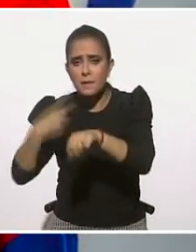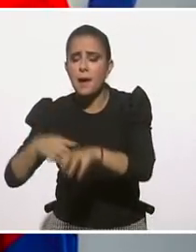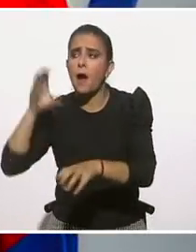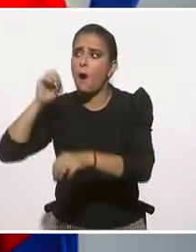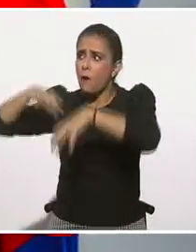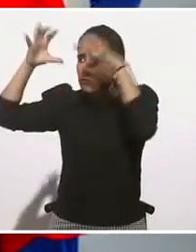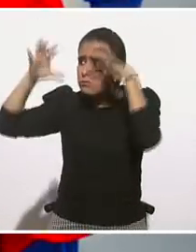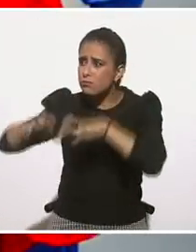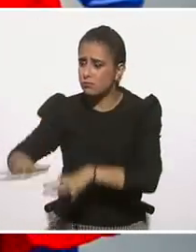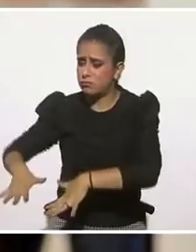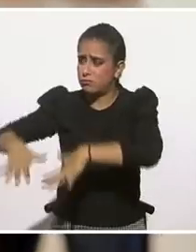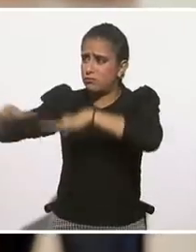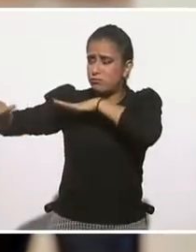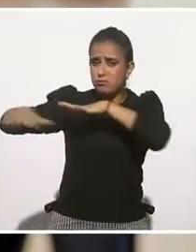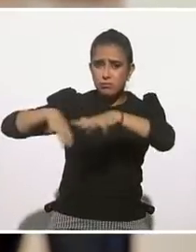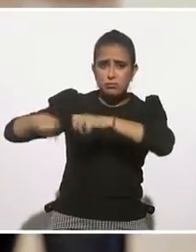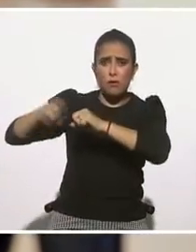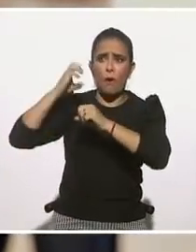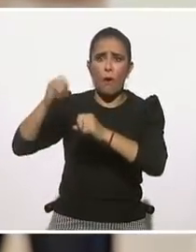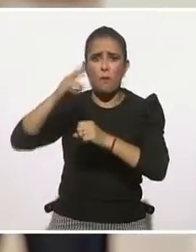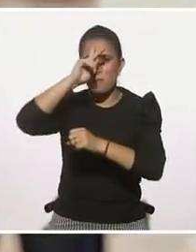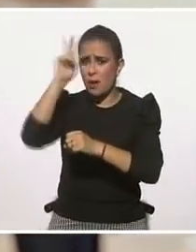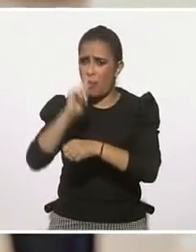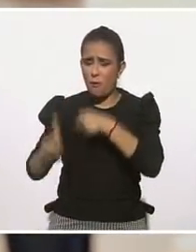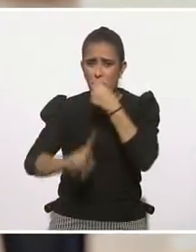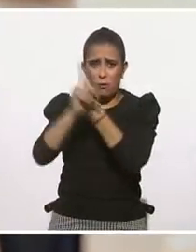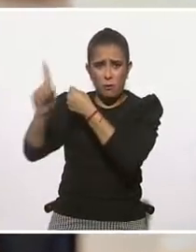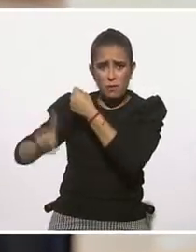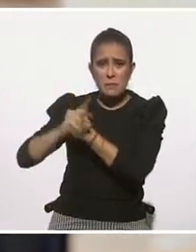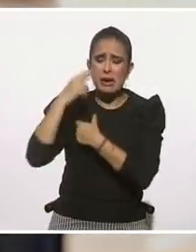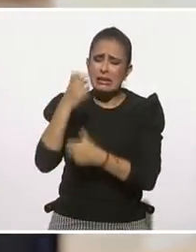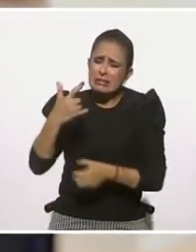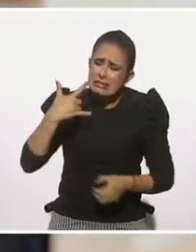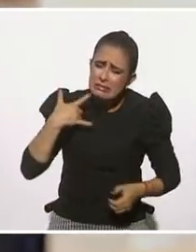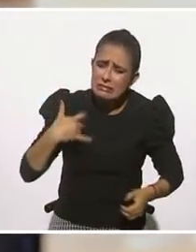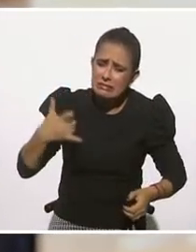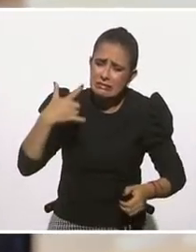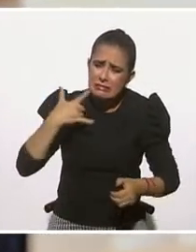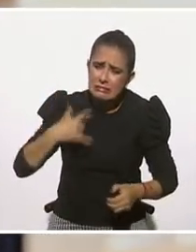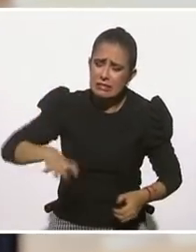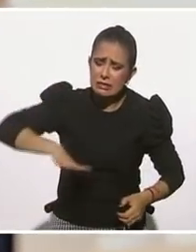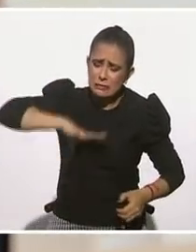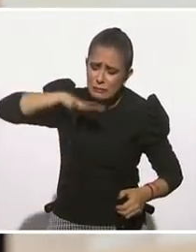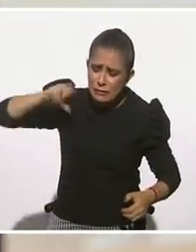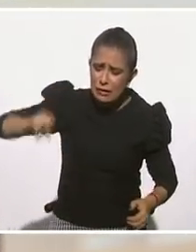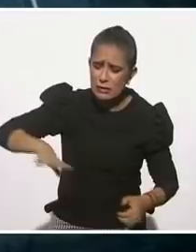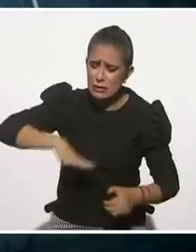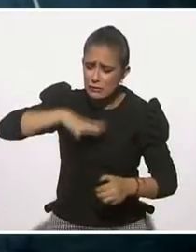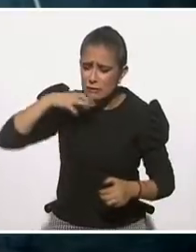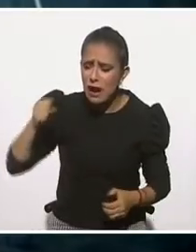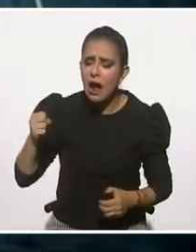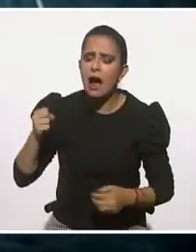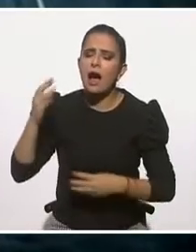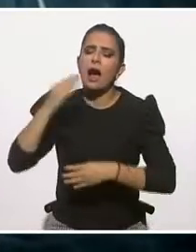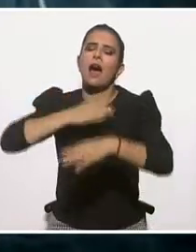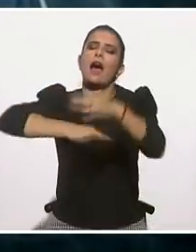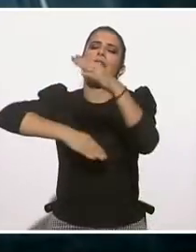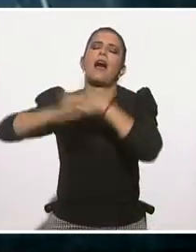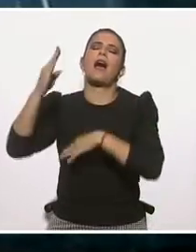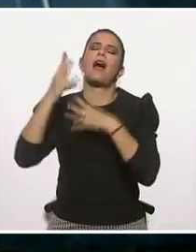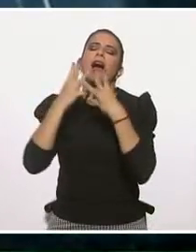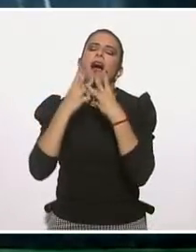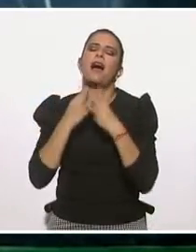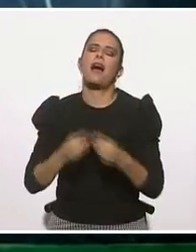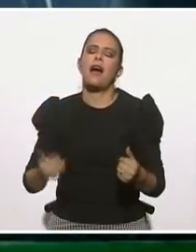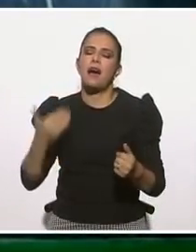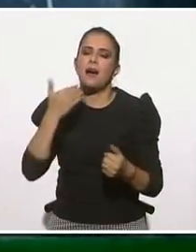naturales o tragedias. Cyril Nik considera que lo que permite la construcción de resiliencia son los mecanismos de